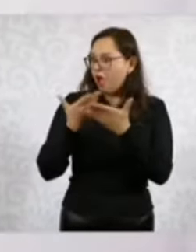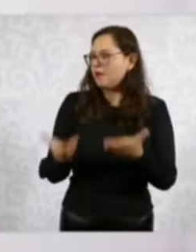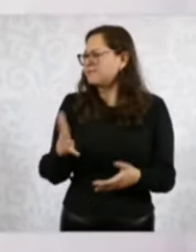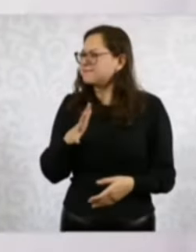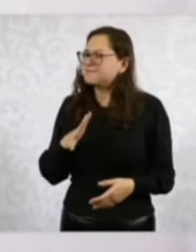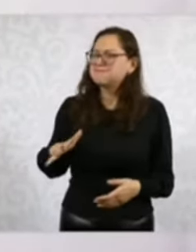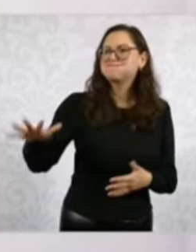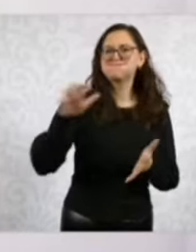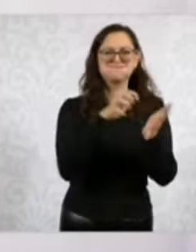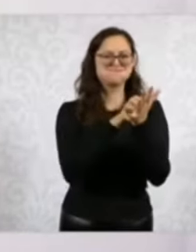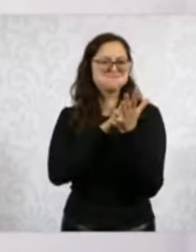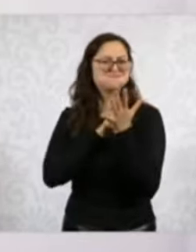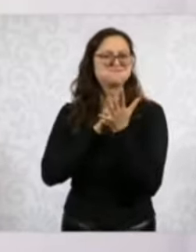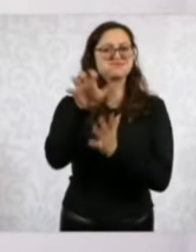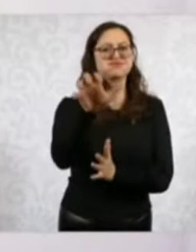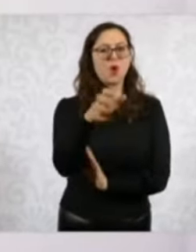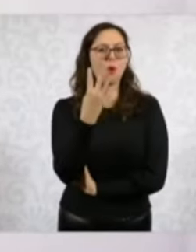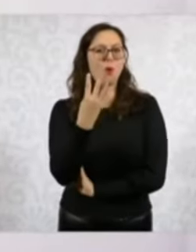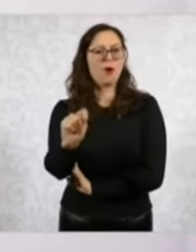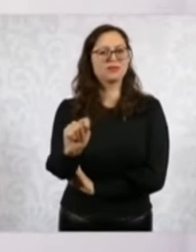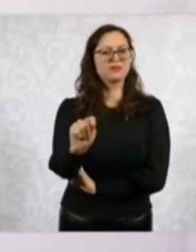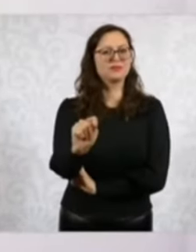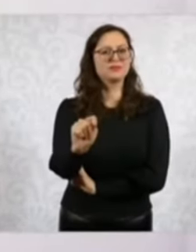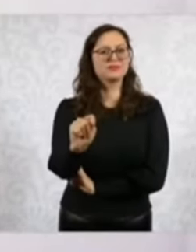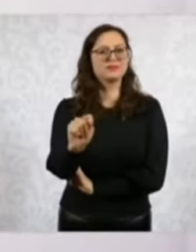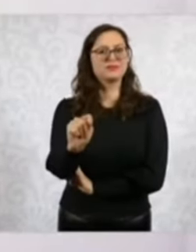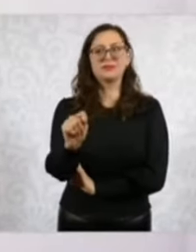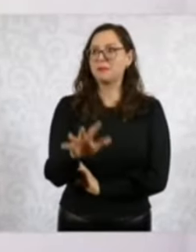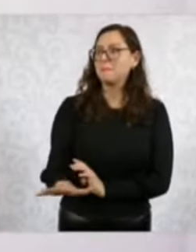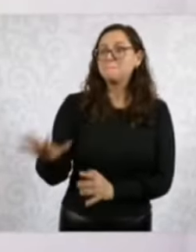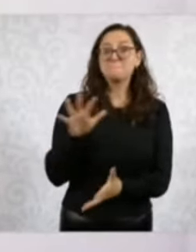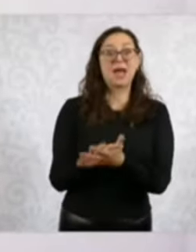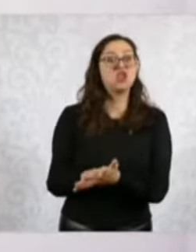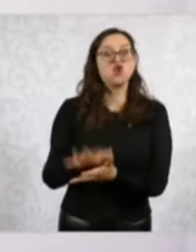fuerza política mayoritaria del país.